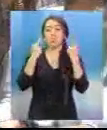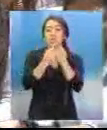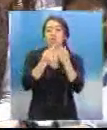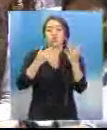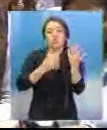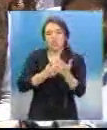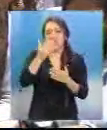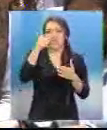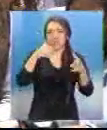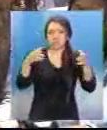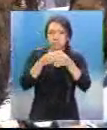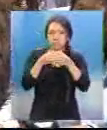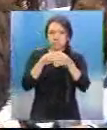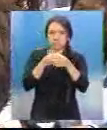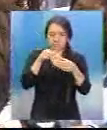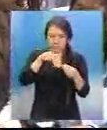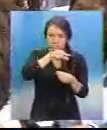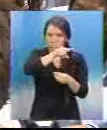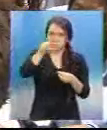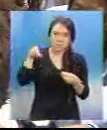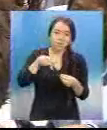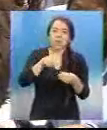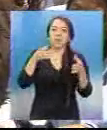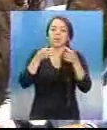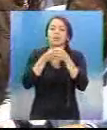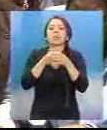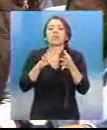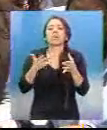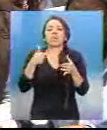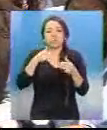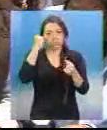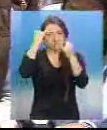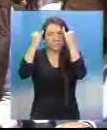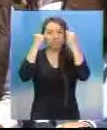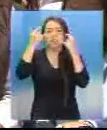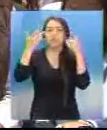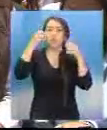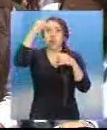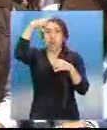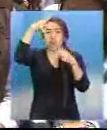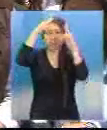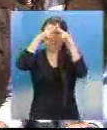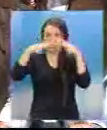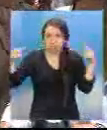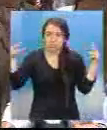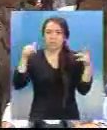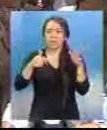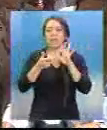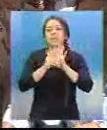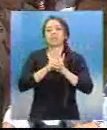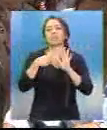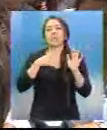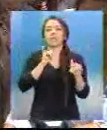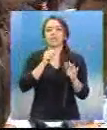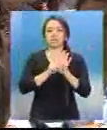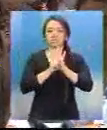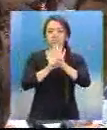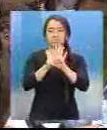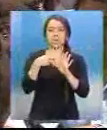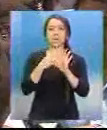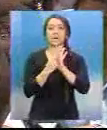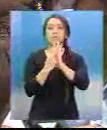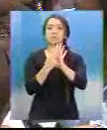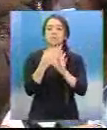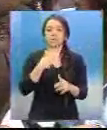Hay una visita más en donde estaría la Comisión de Energía Eléctrica y estarían representantes de Energuate llevándoles una propuesta